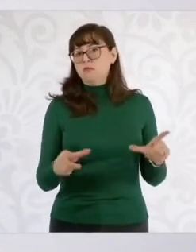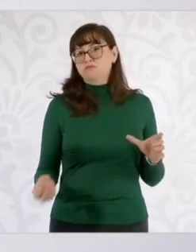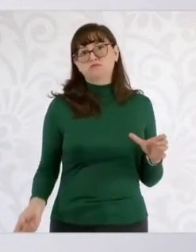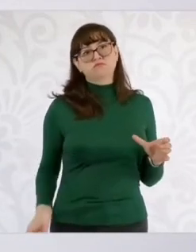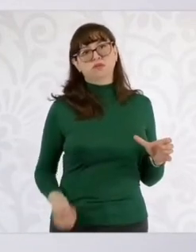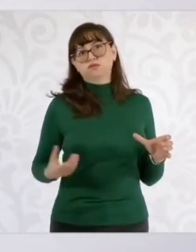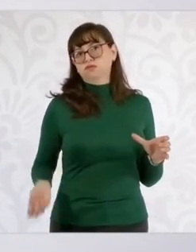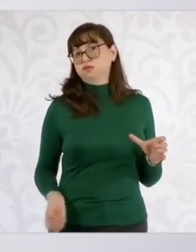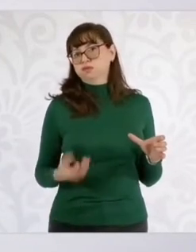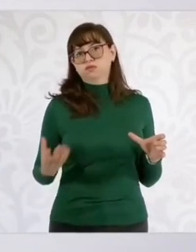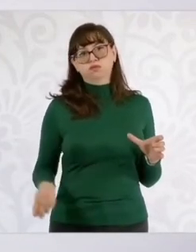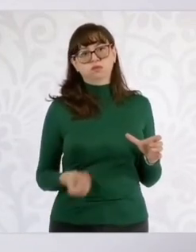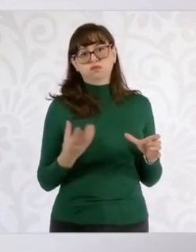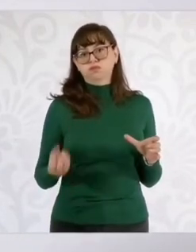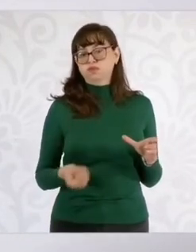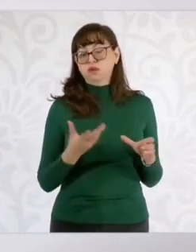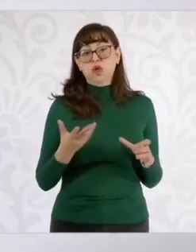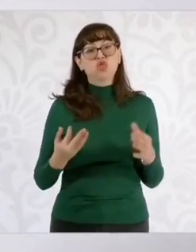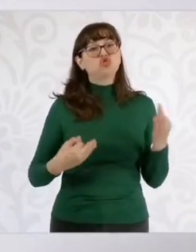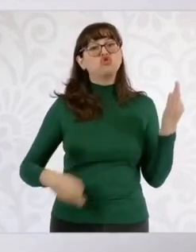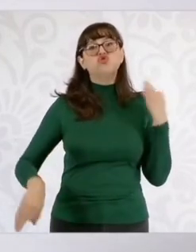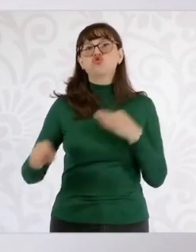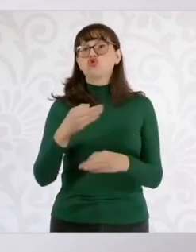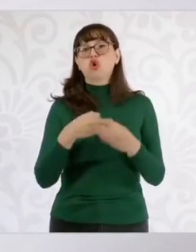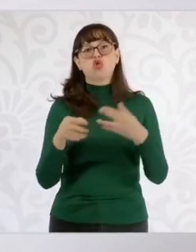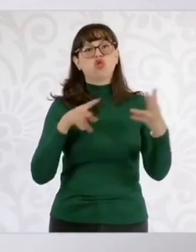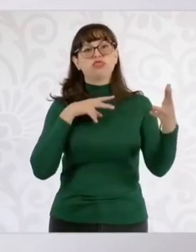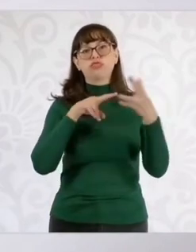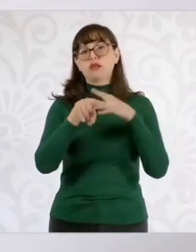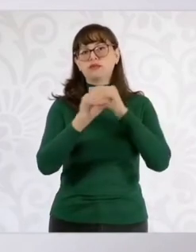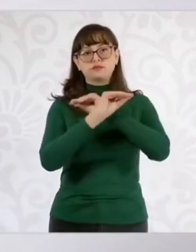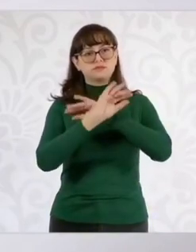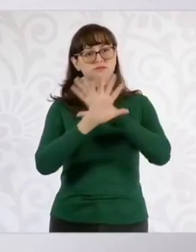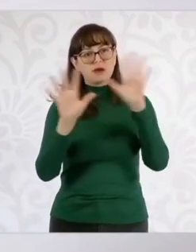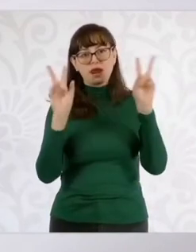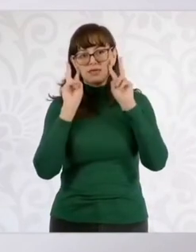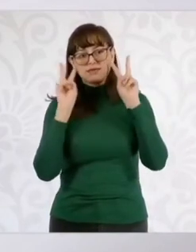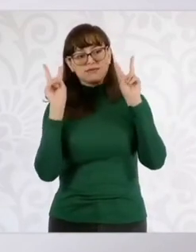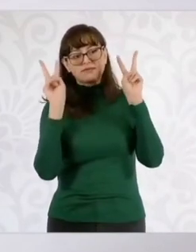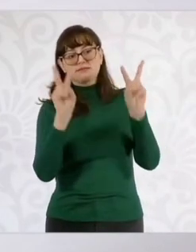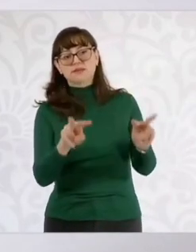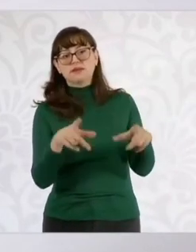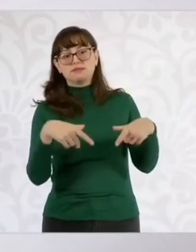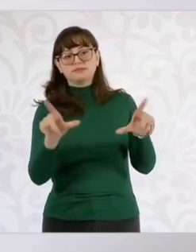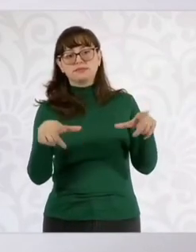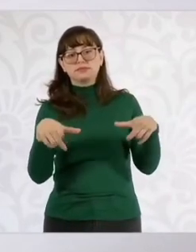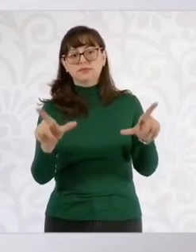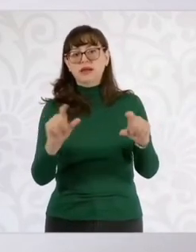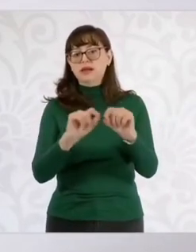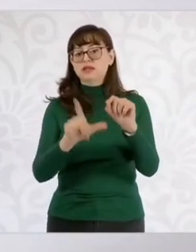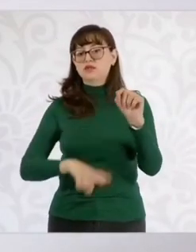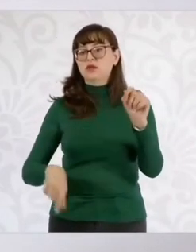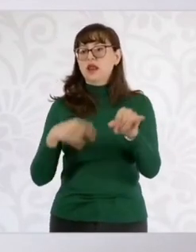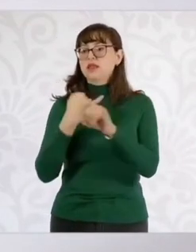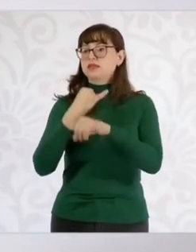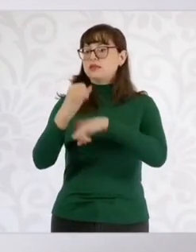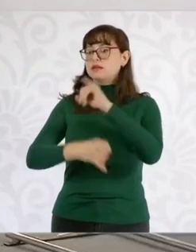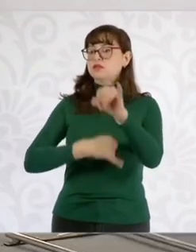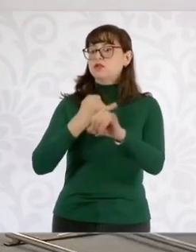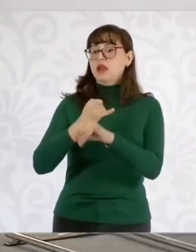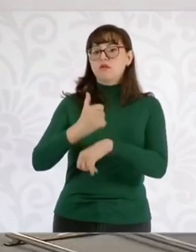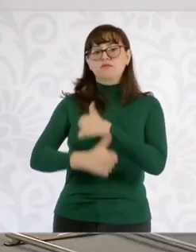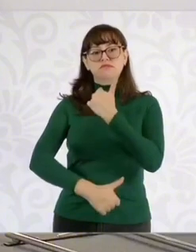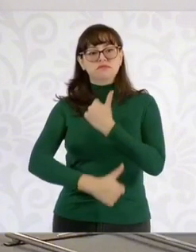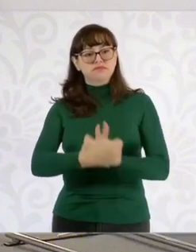garantizar la máxima transparencia y la máxima participación tanto nacional como internacional para promover la competencia y